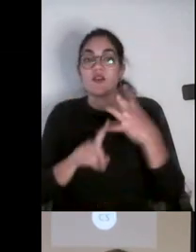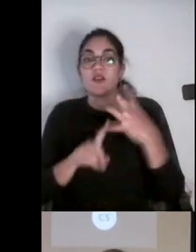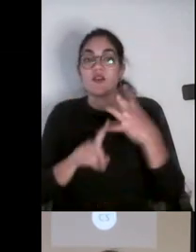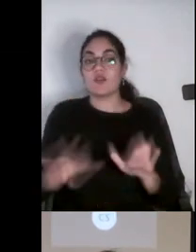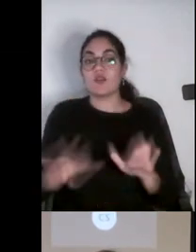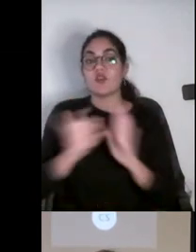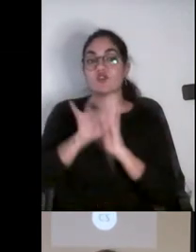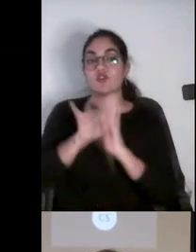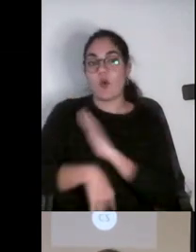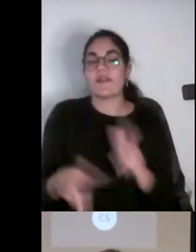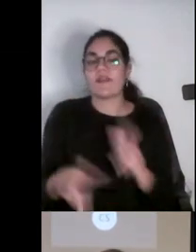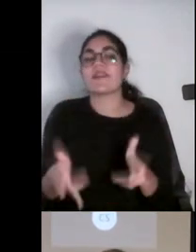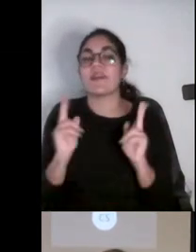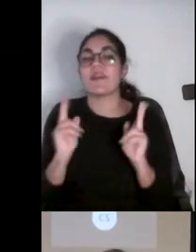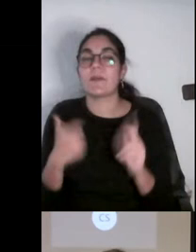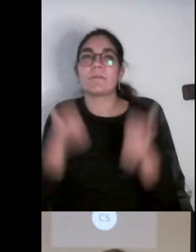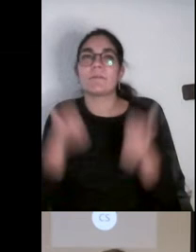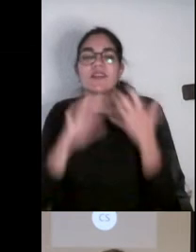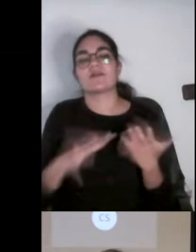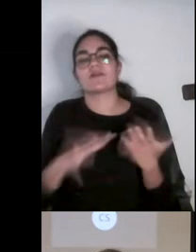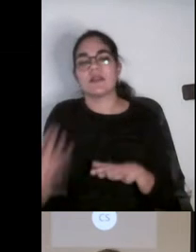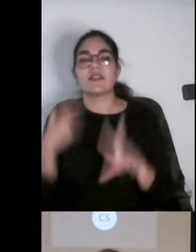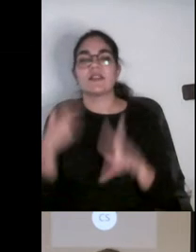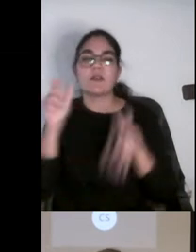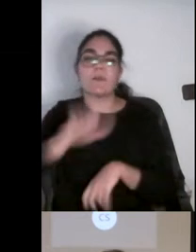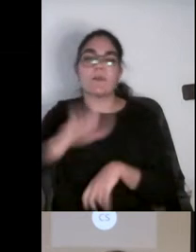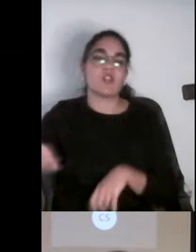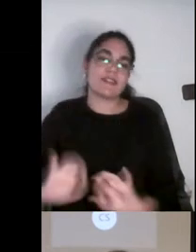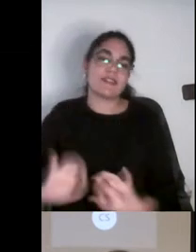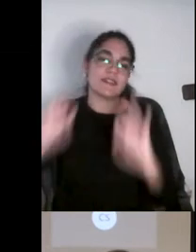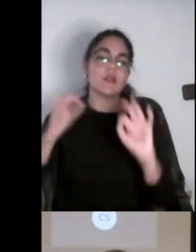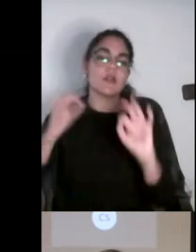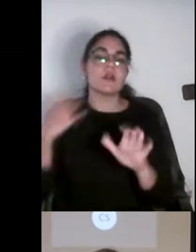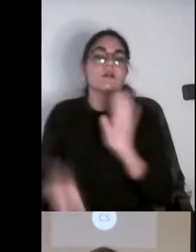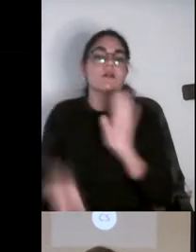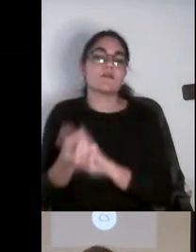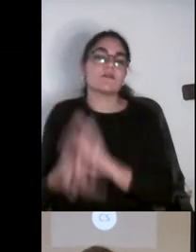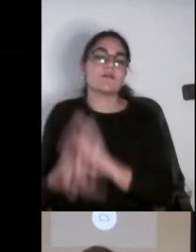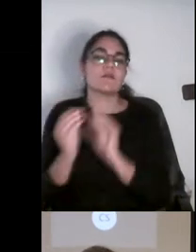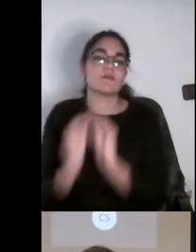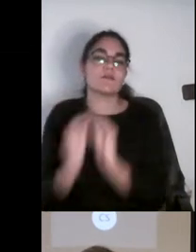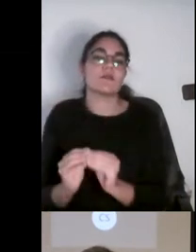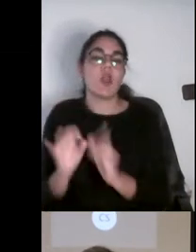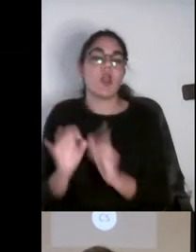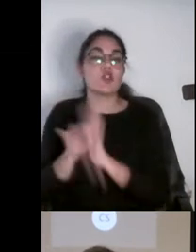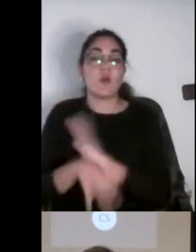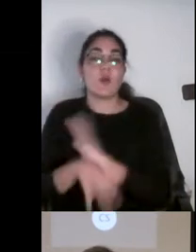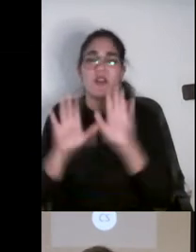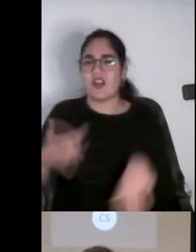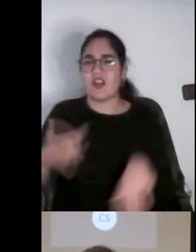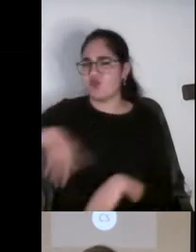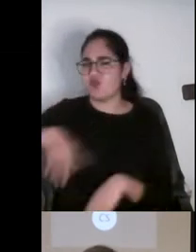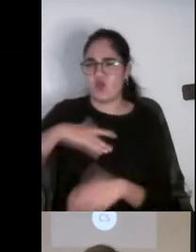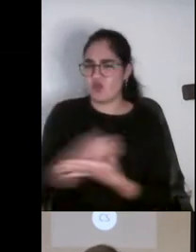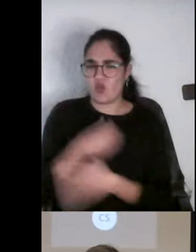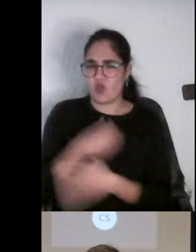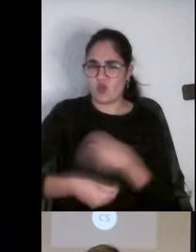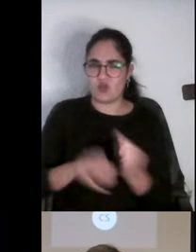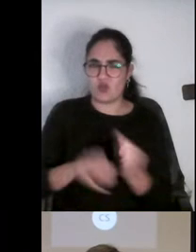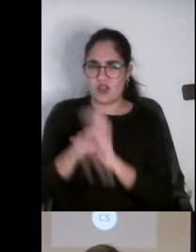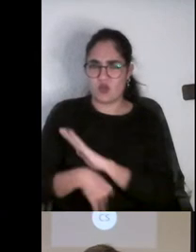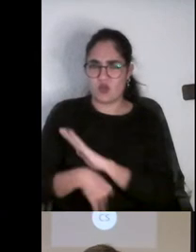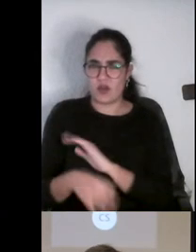el software libre, más de aplicación a la gente que produce software, claro, gente digamos más técnica, pero en el fondo todos utilizamos software de una manera o de otra.